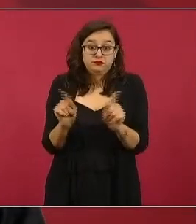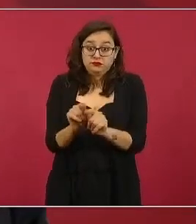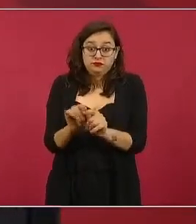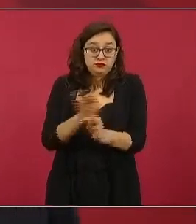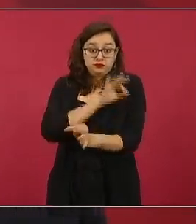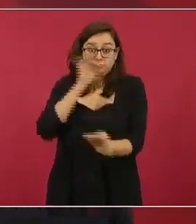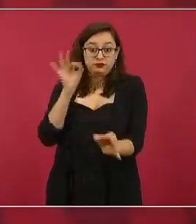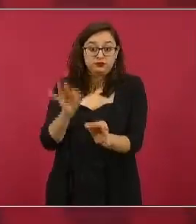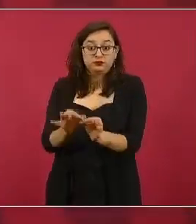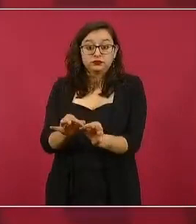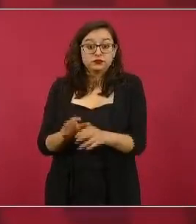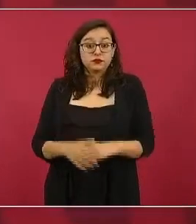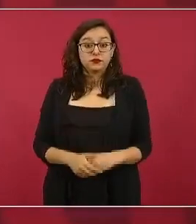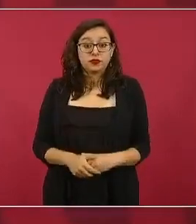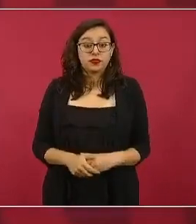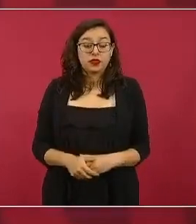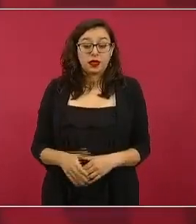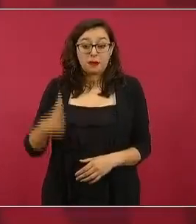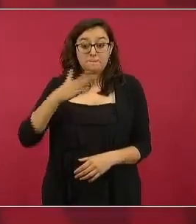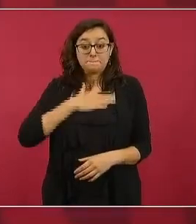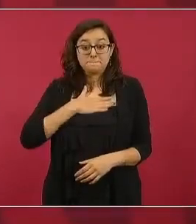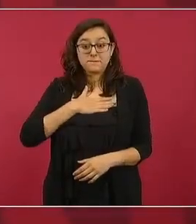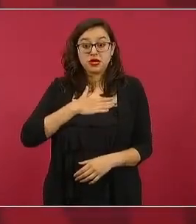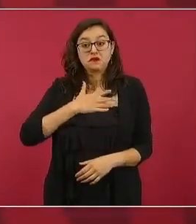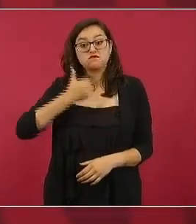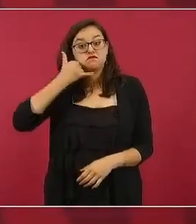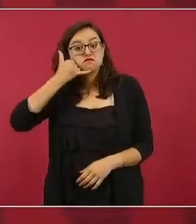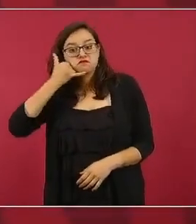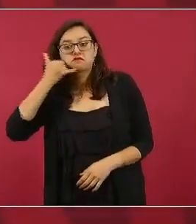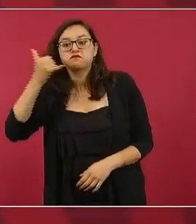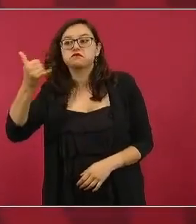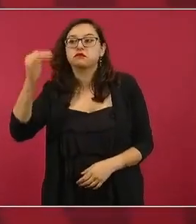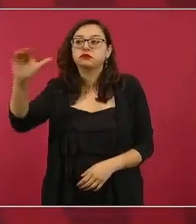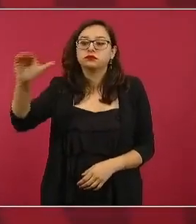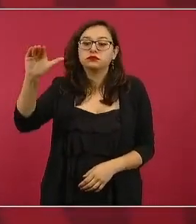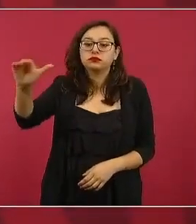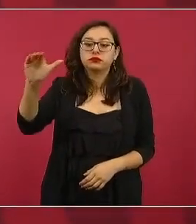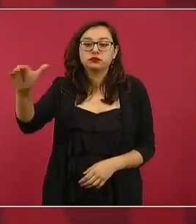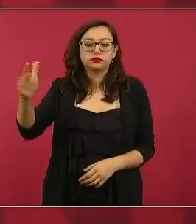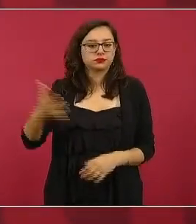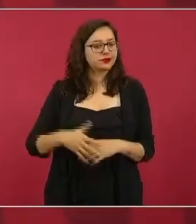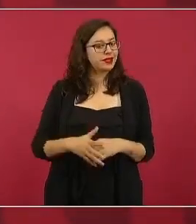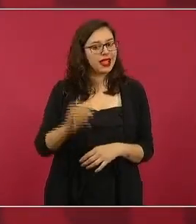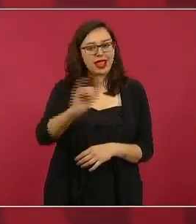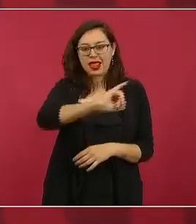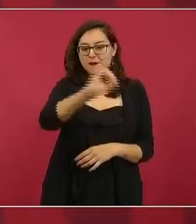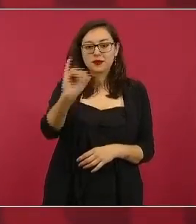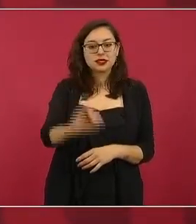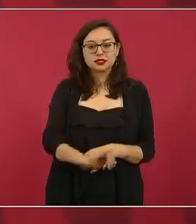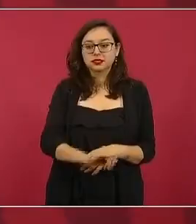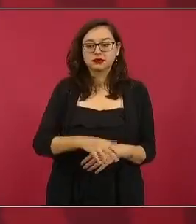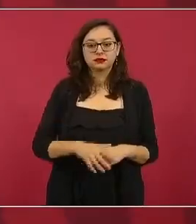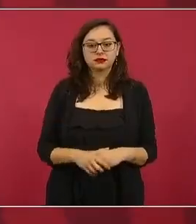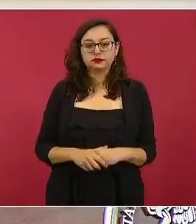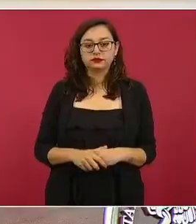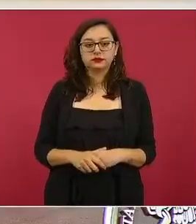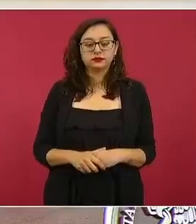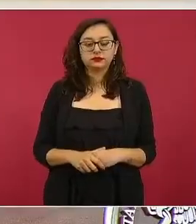nunca he usado el teléfono para hablarle al presidente de la corte